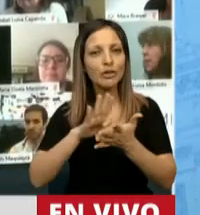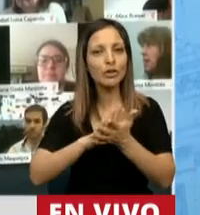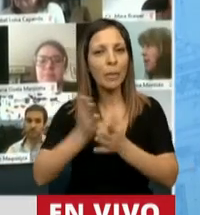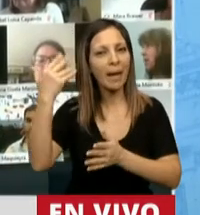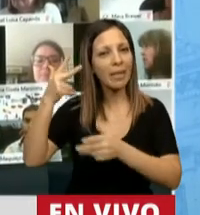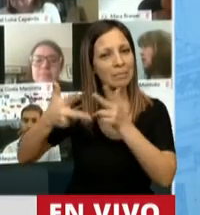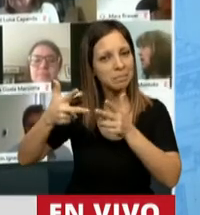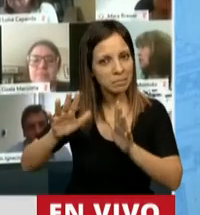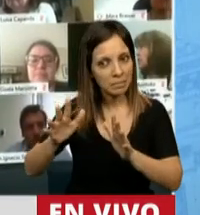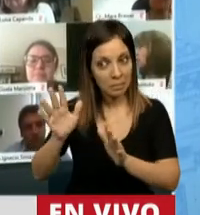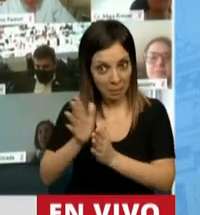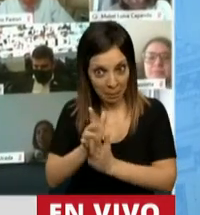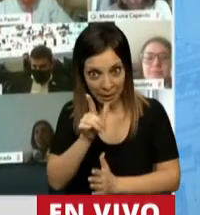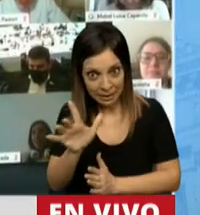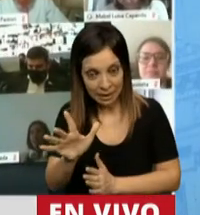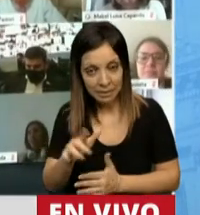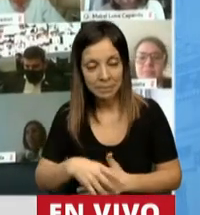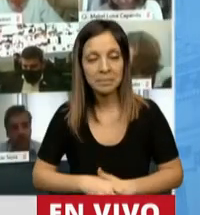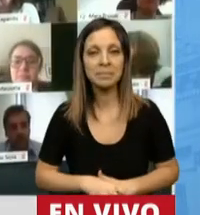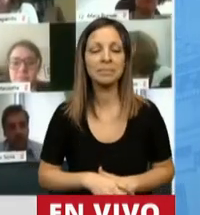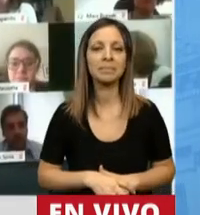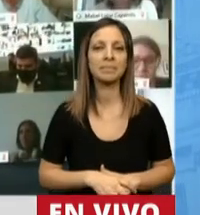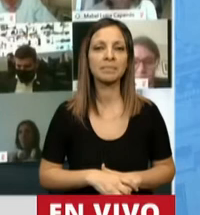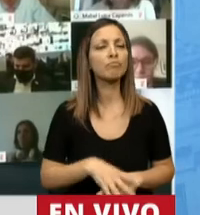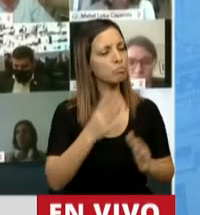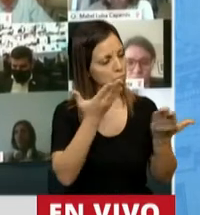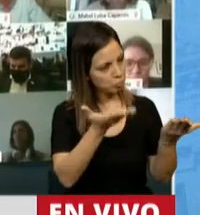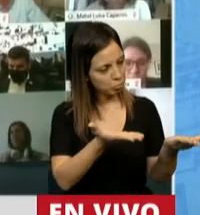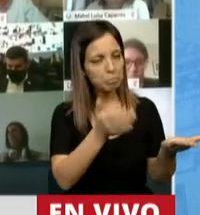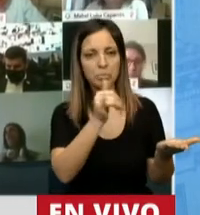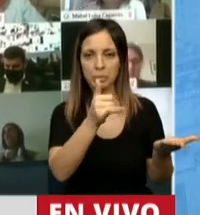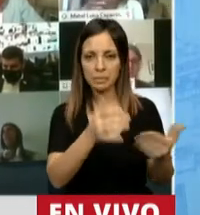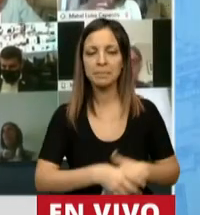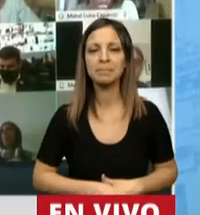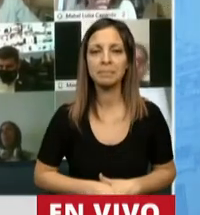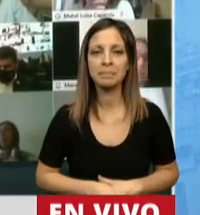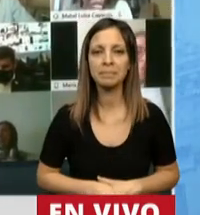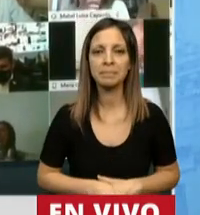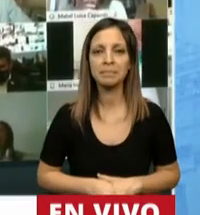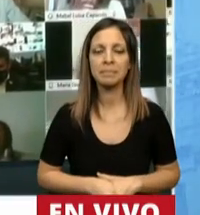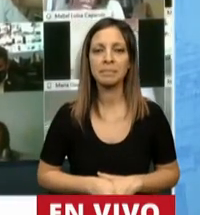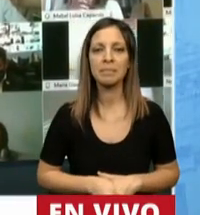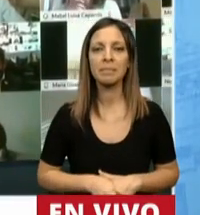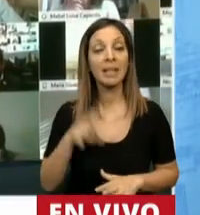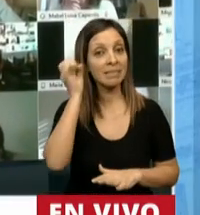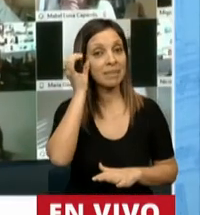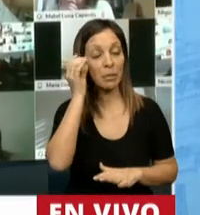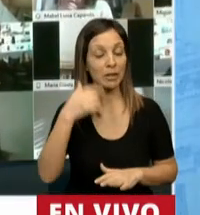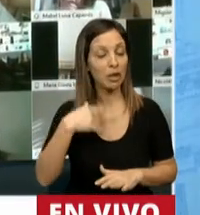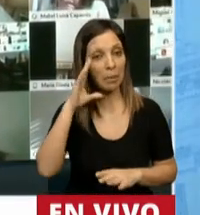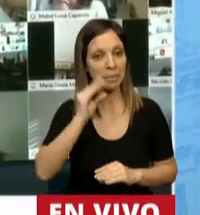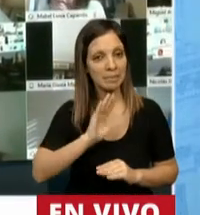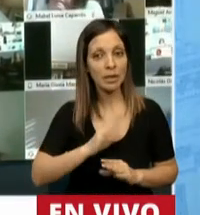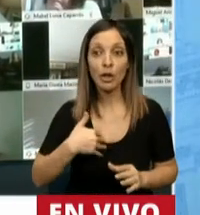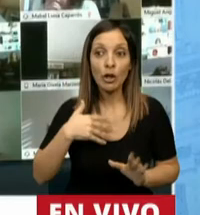habían dicho. Si a le parece... Como usted disponga, Diputado, está bien. Discúlpeme, yo me...